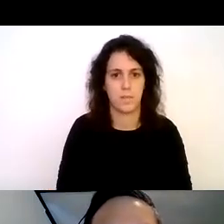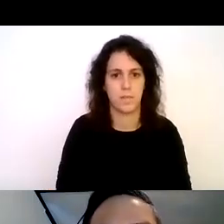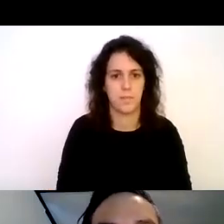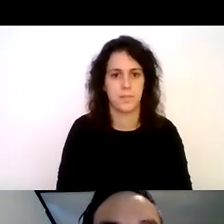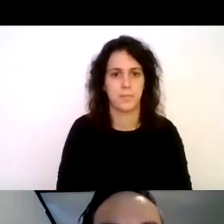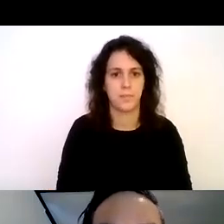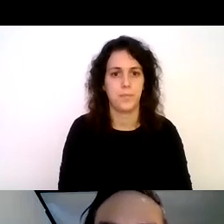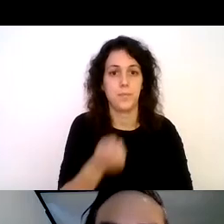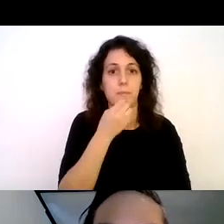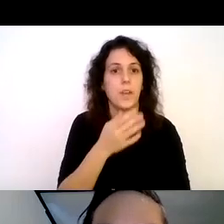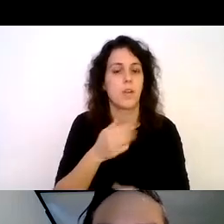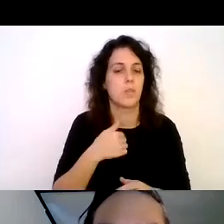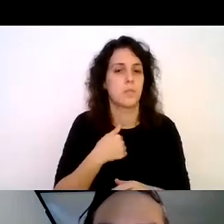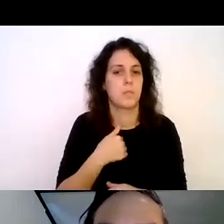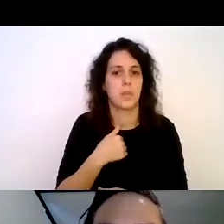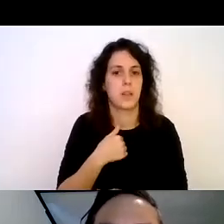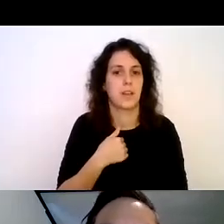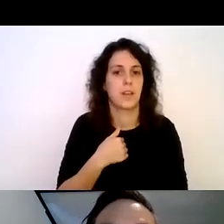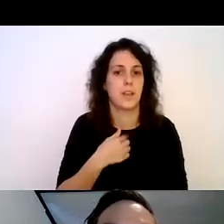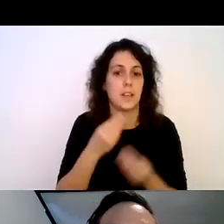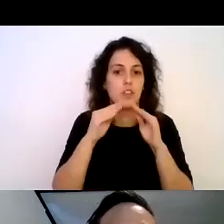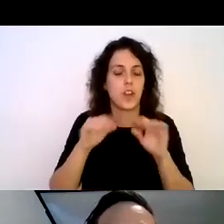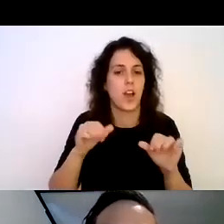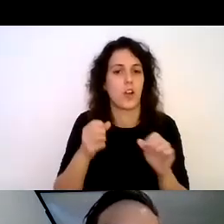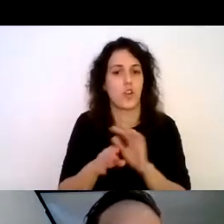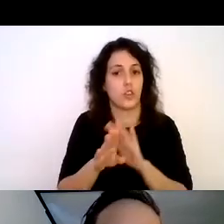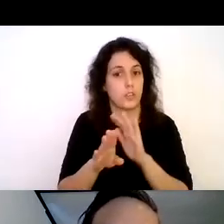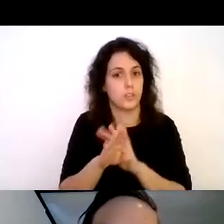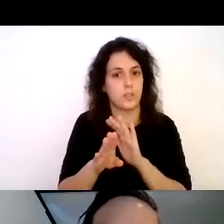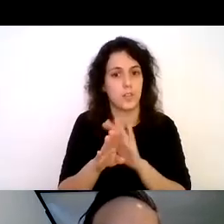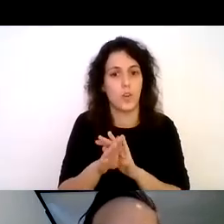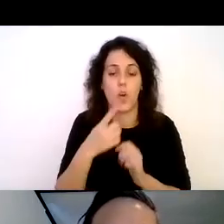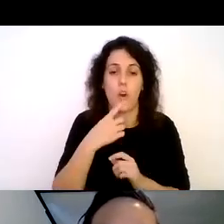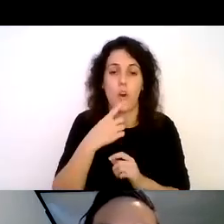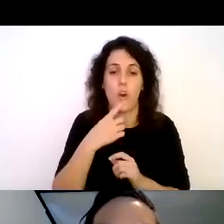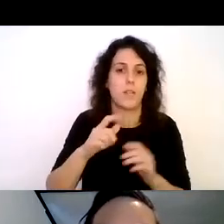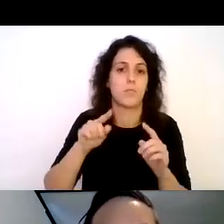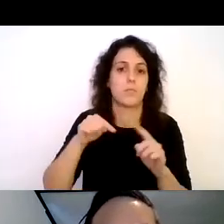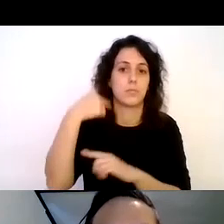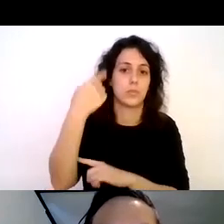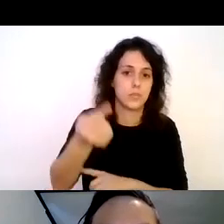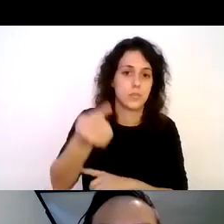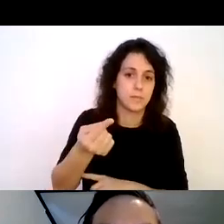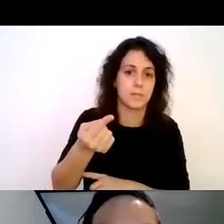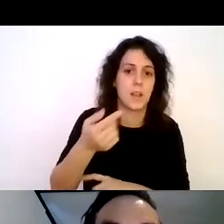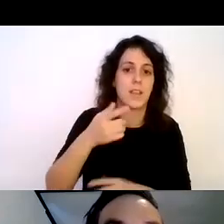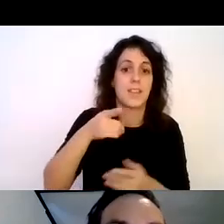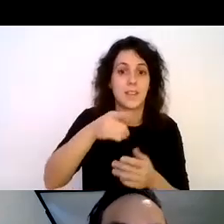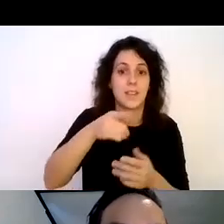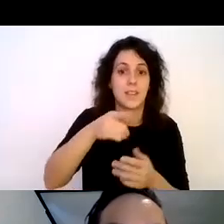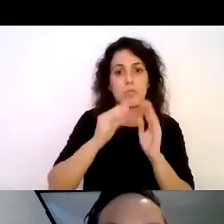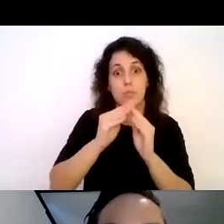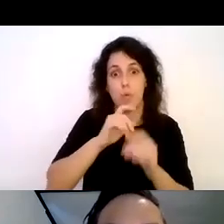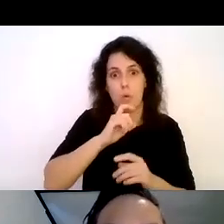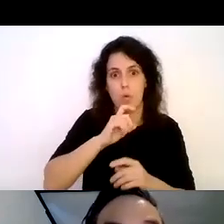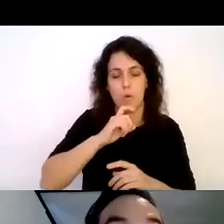bueno por mi parte la historia continúa y espero poder contar contarles en algunos años como he podido desarrollar este proyecto en todas